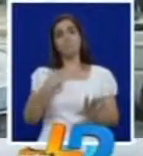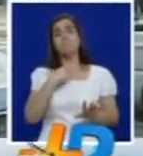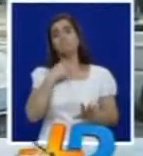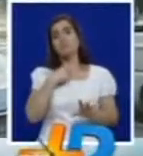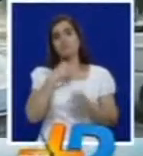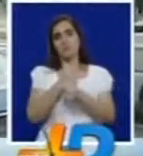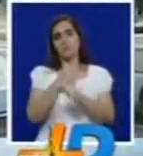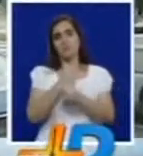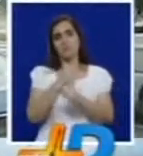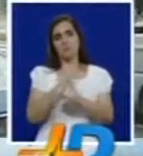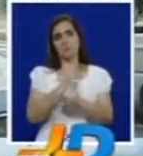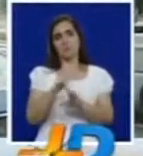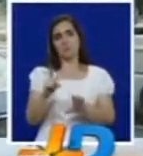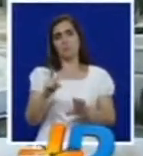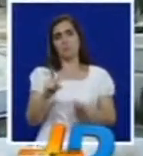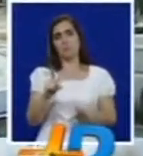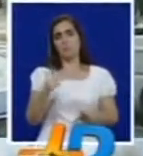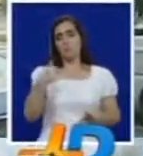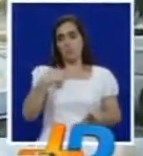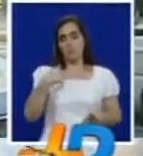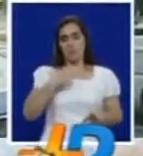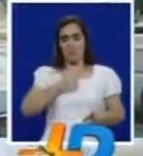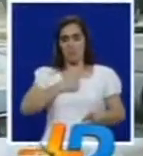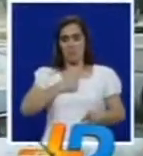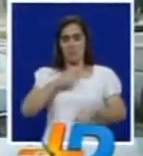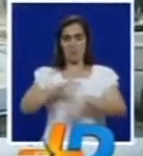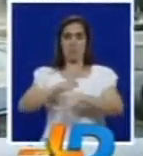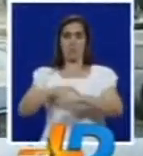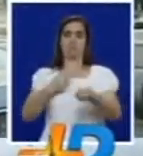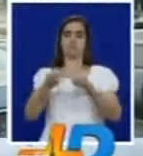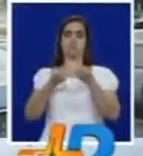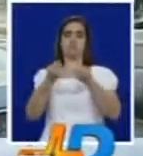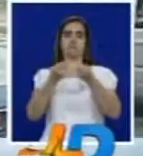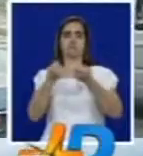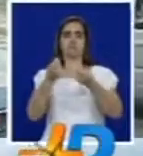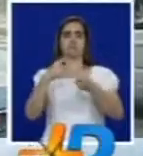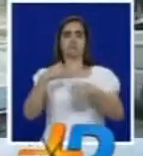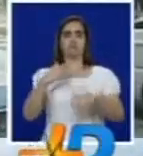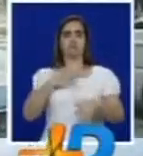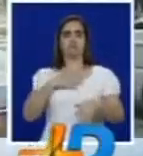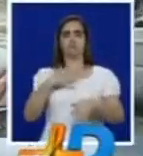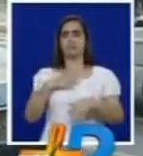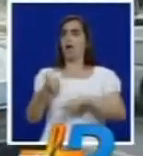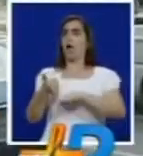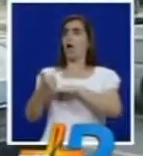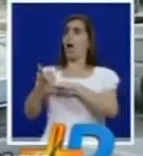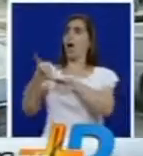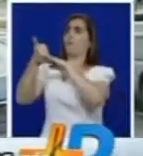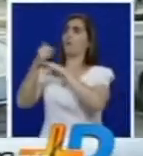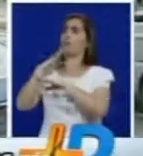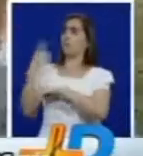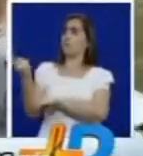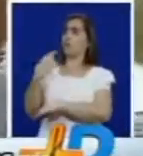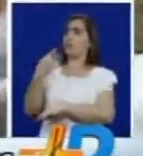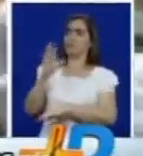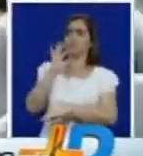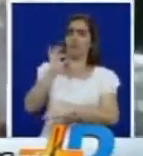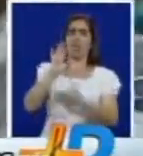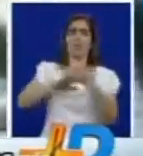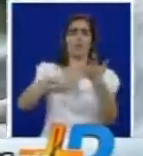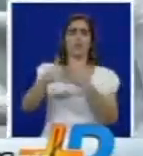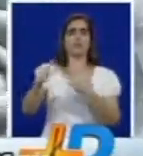gusta es el trabajo y lo más chingado es que soy dueño de mi propio tiempo y pues no tengo que rendirle ningún horario a nadie